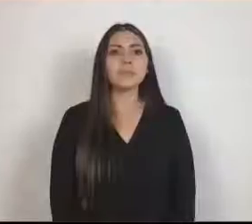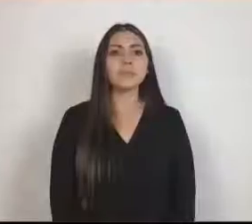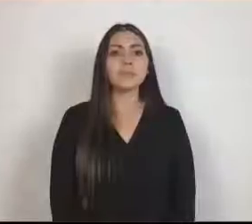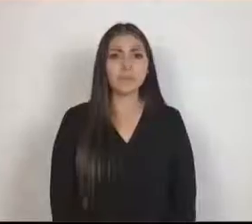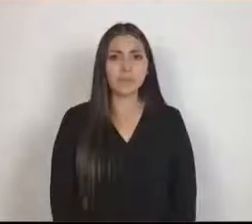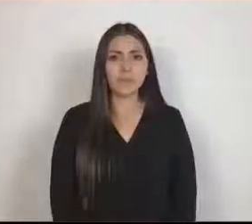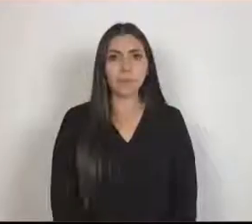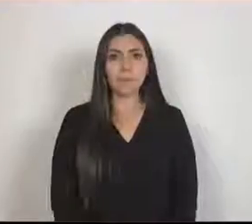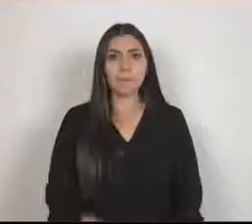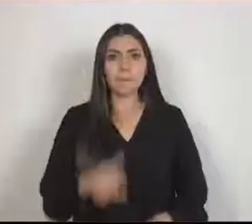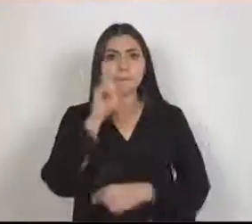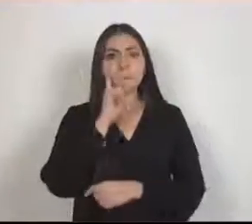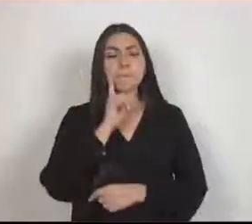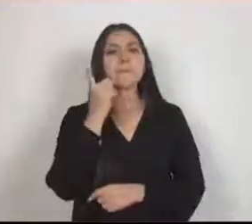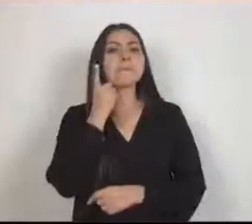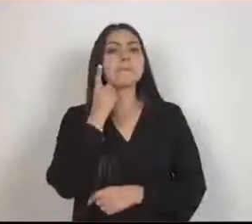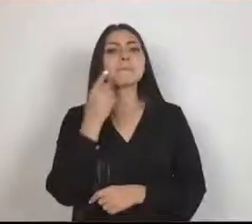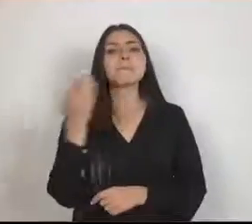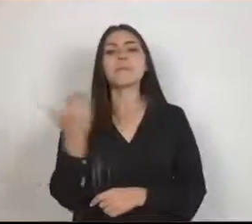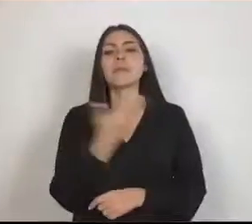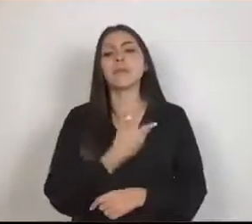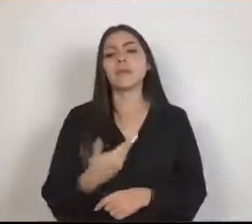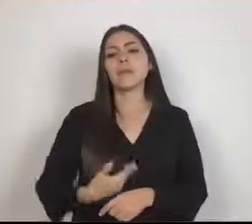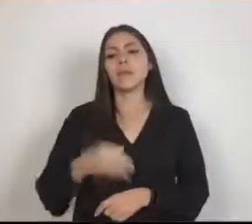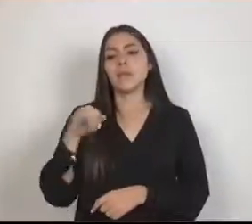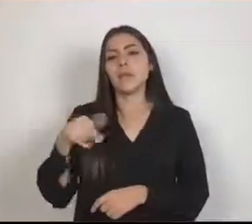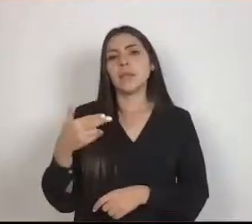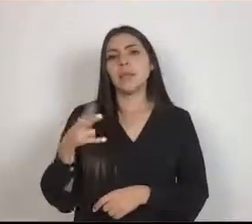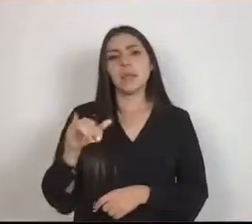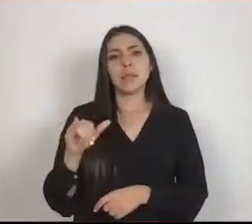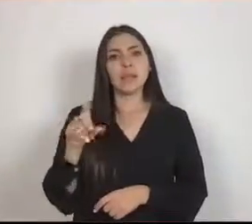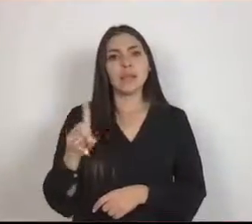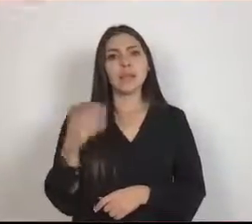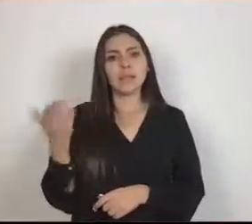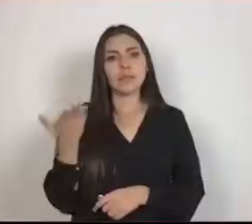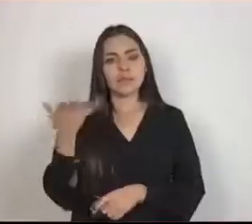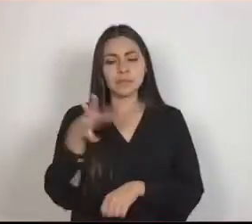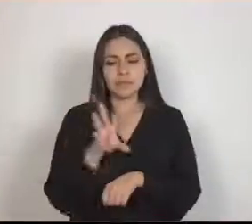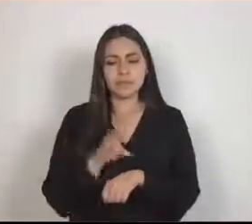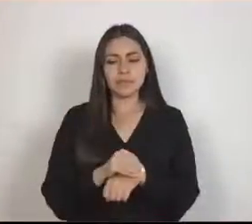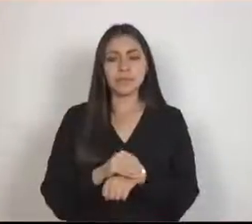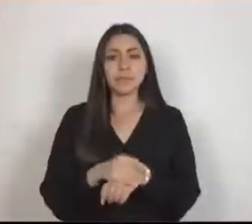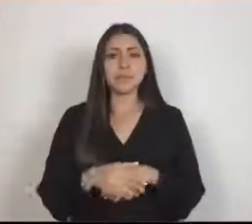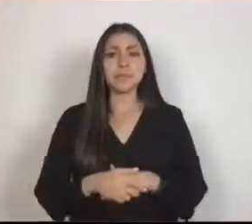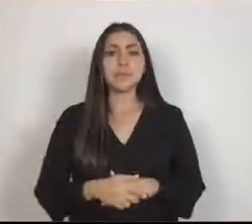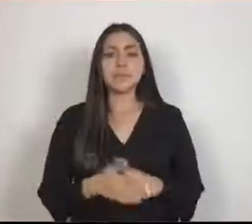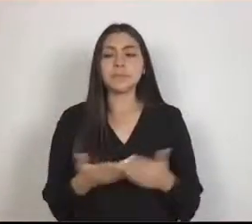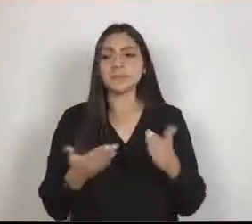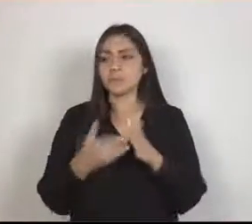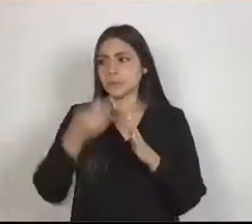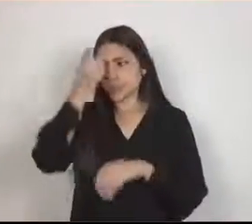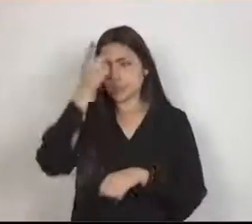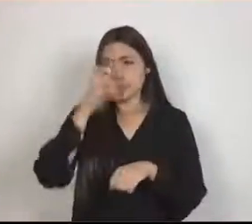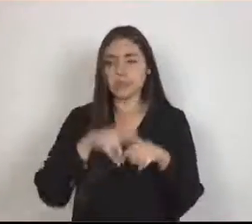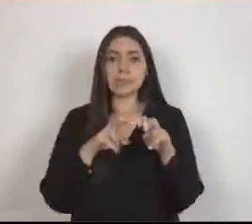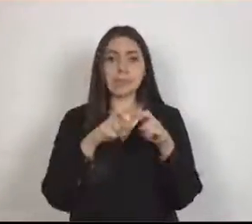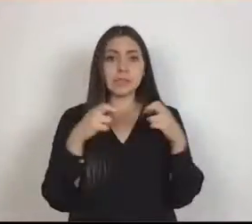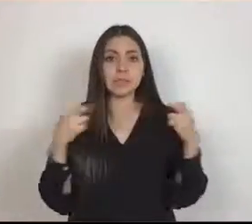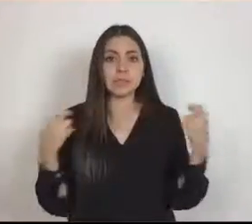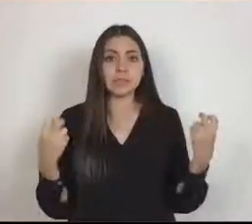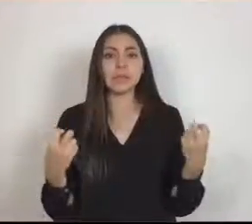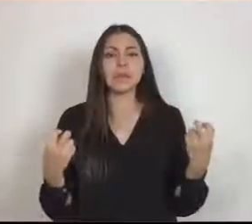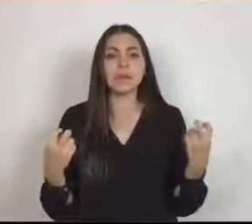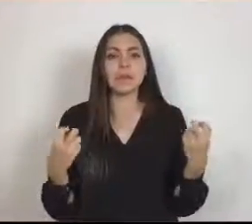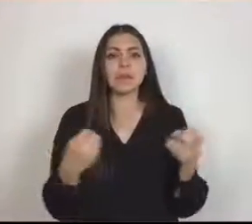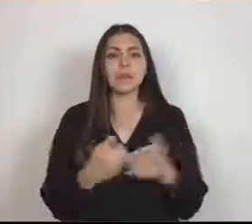Presidenta Ingrid Krasopani de la Mesa Directiva de esta Honorable